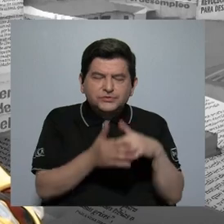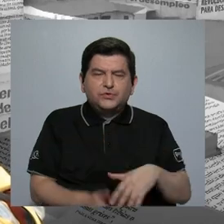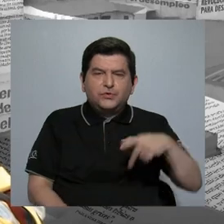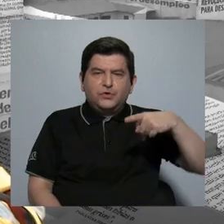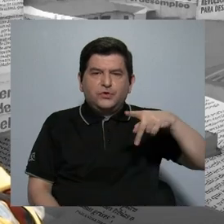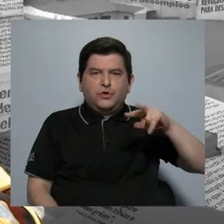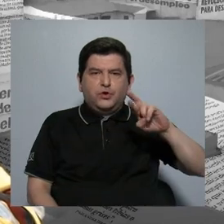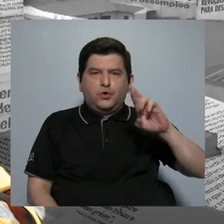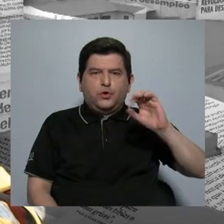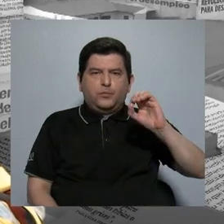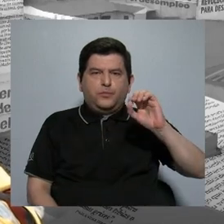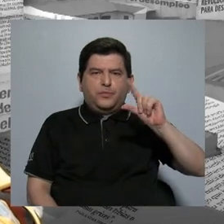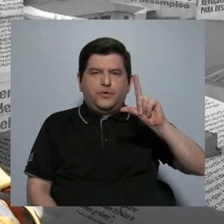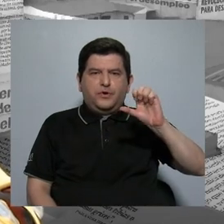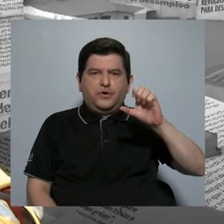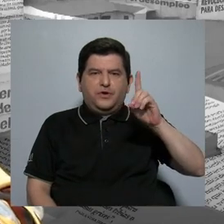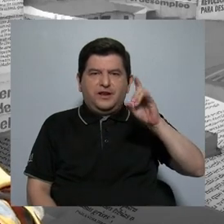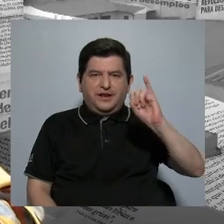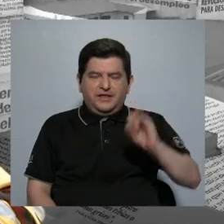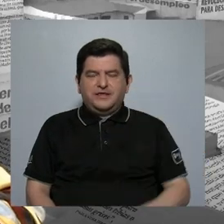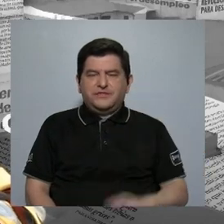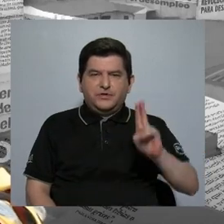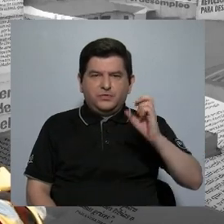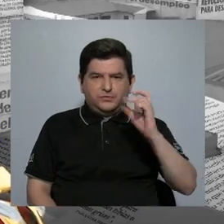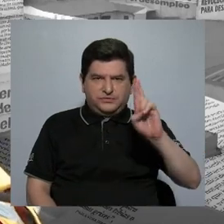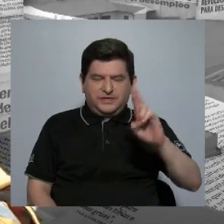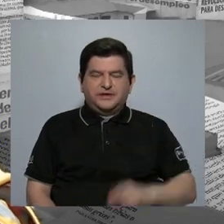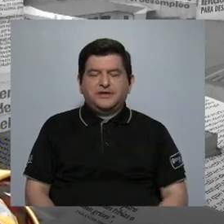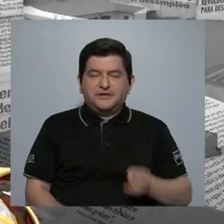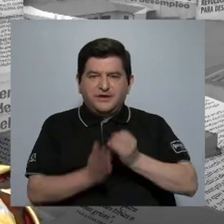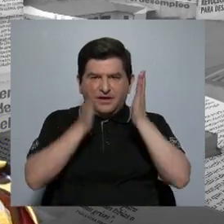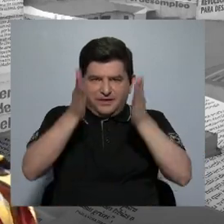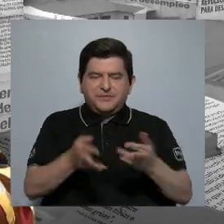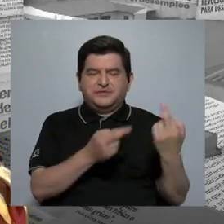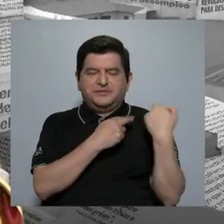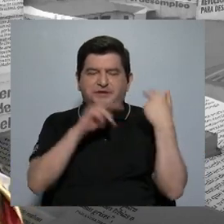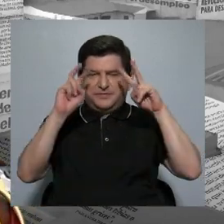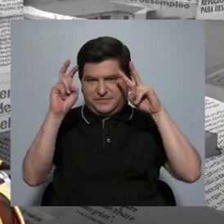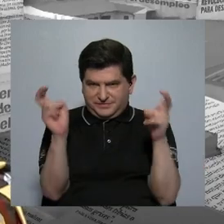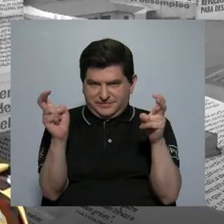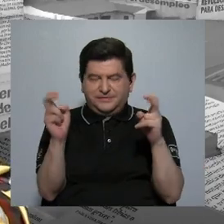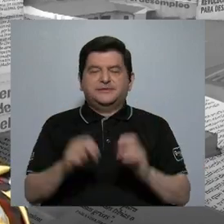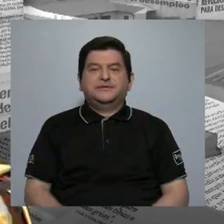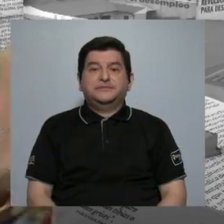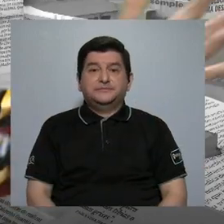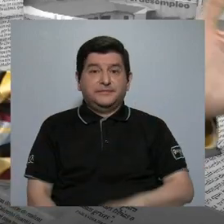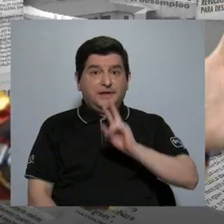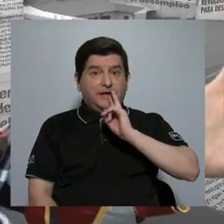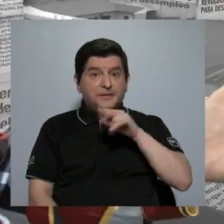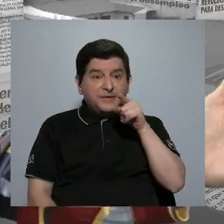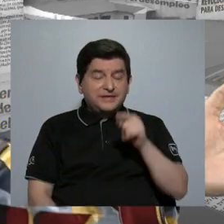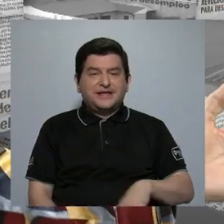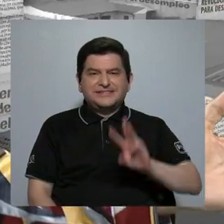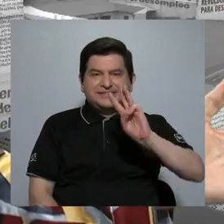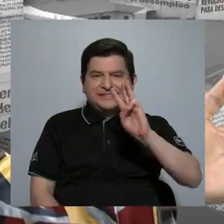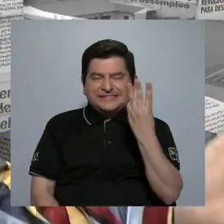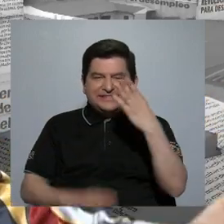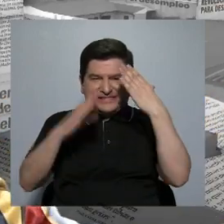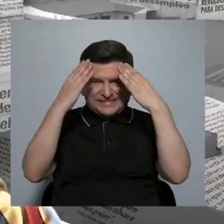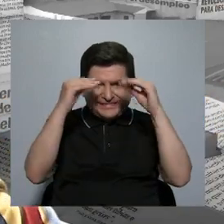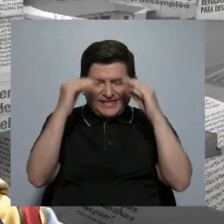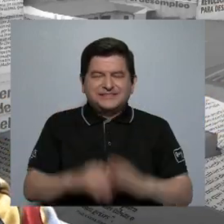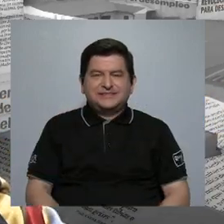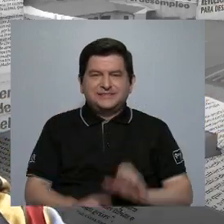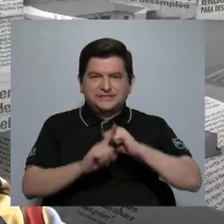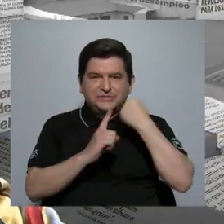de Proledi de la Universidad de Costa Rica con la investigadora encargada de ese tema. Porque en realidad este sexto